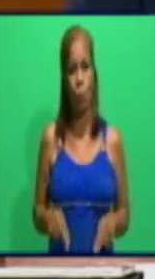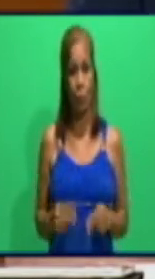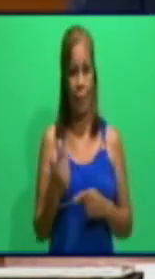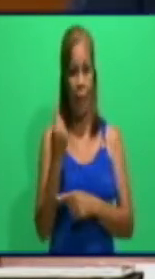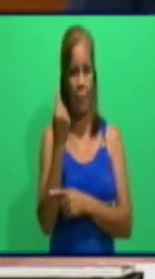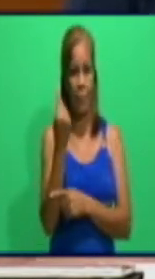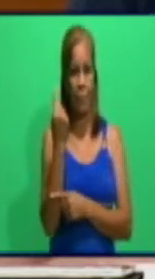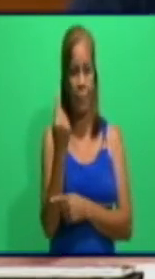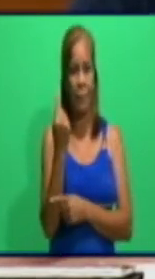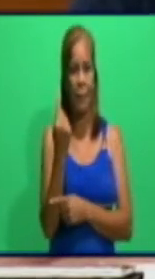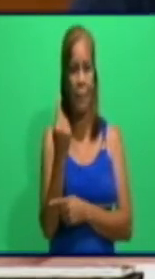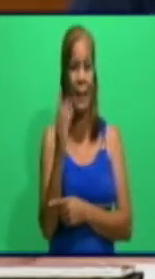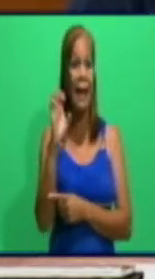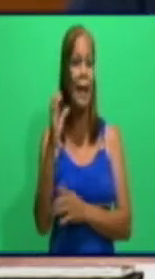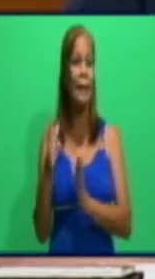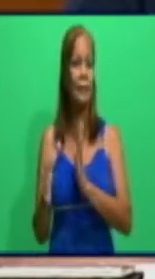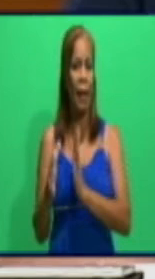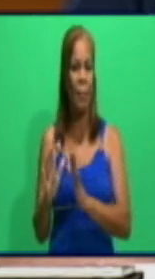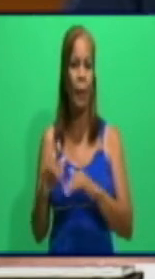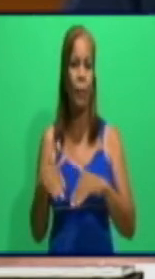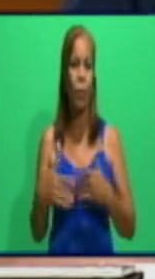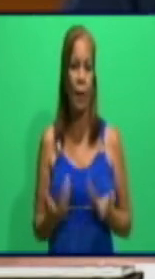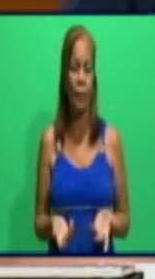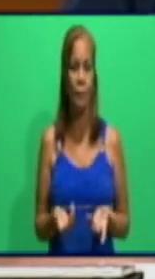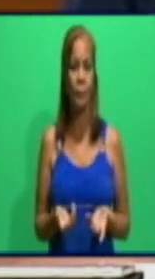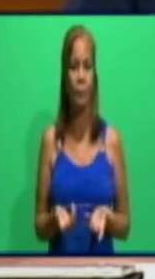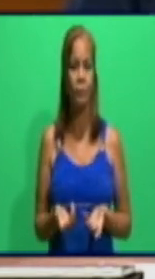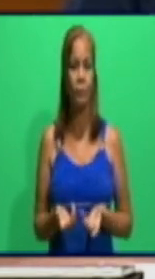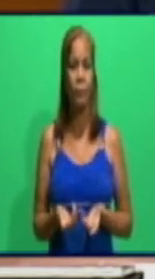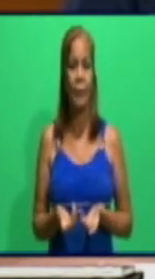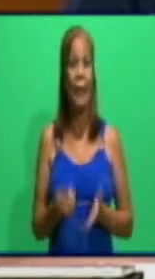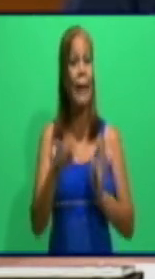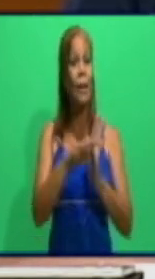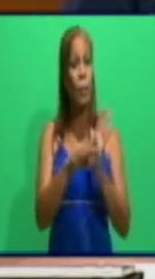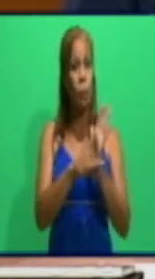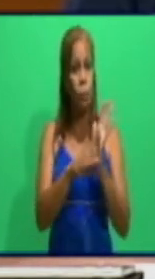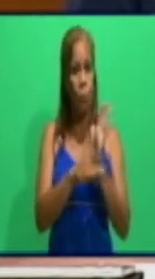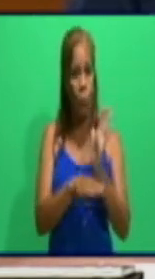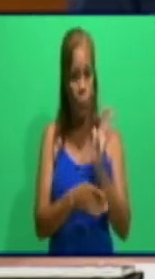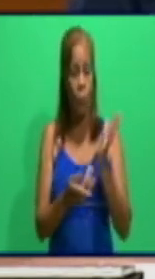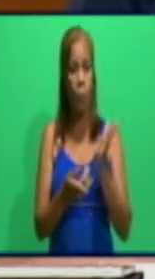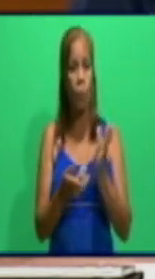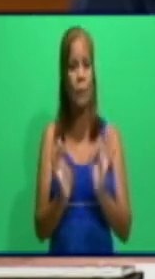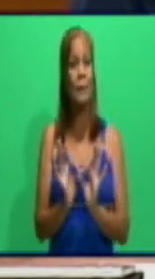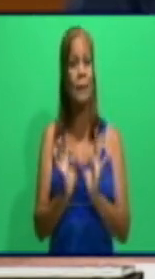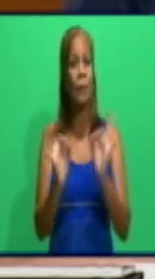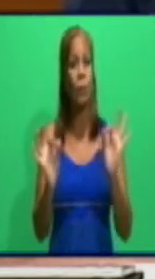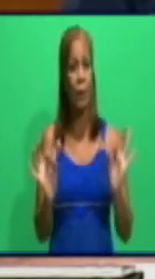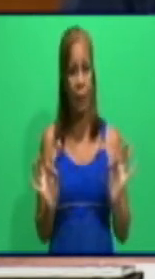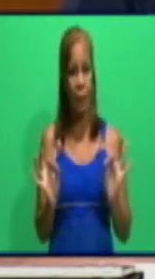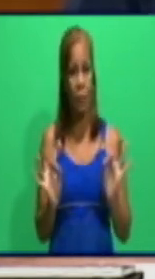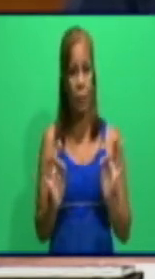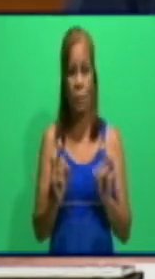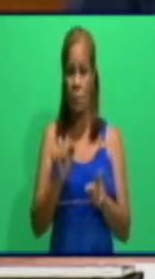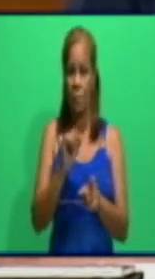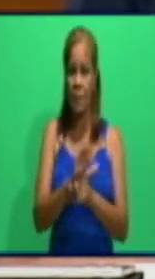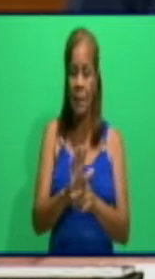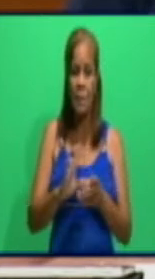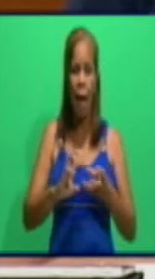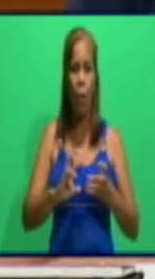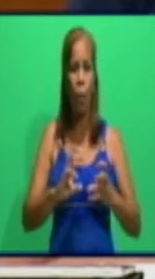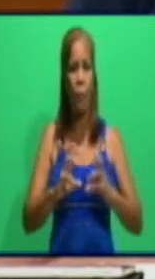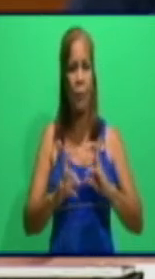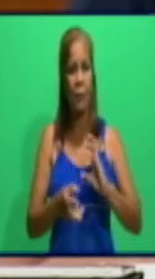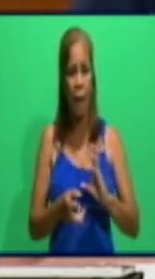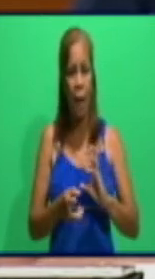desde la otra etapa, en los protocolos de actuación de los hospitales, cuando se comienza a complicar y cuando comienza ya el